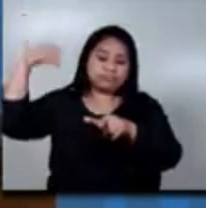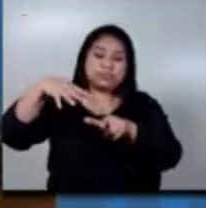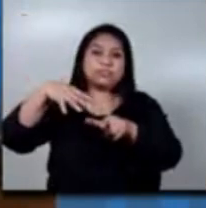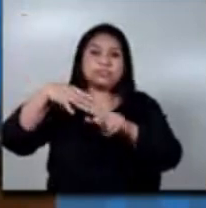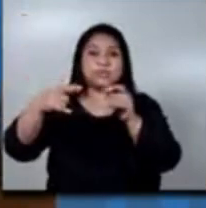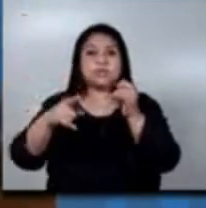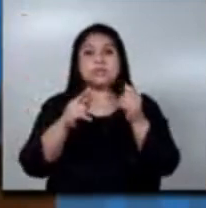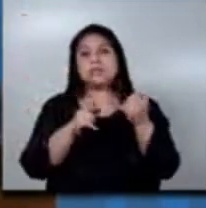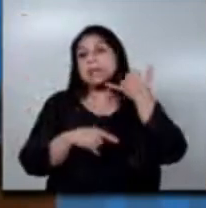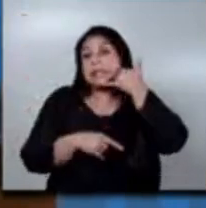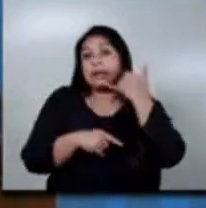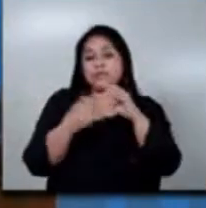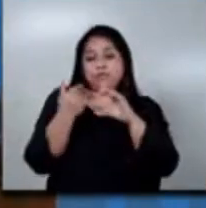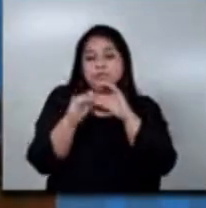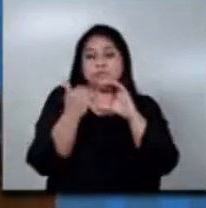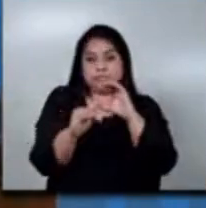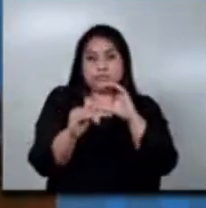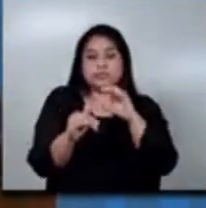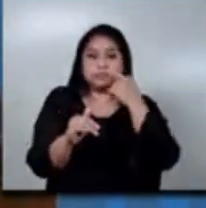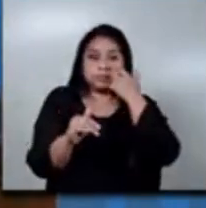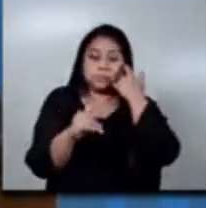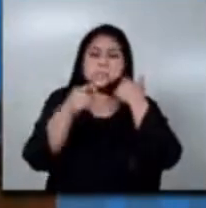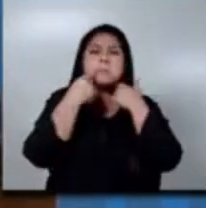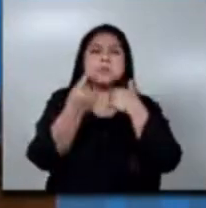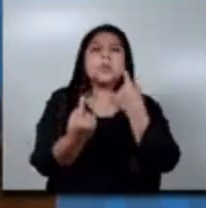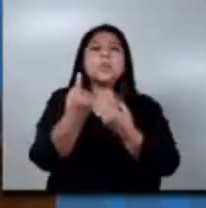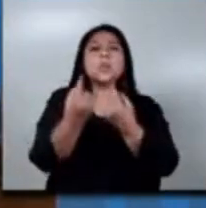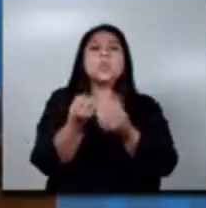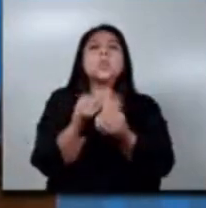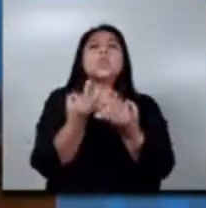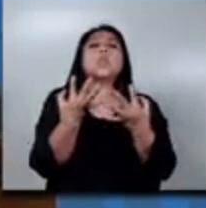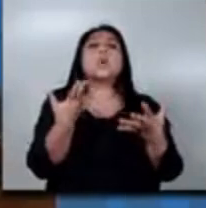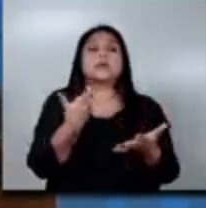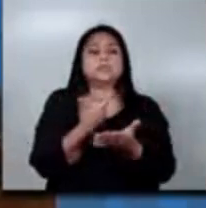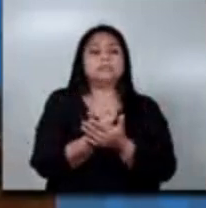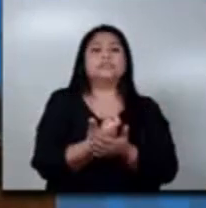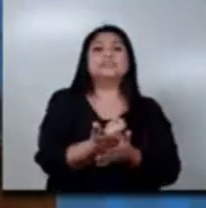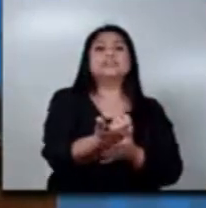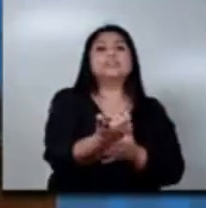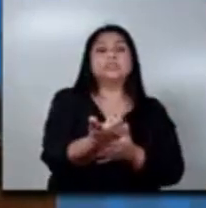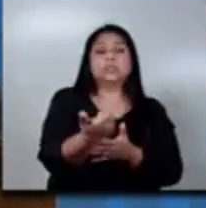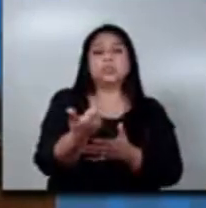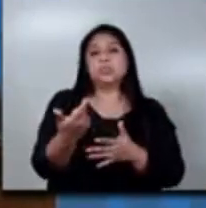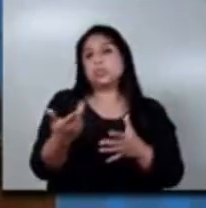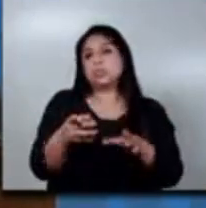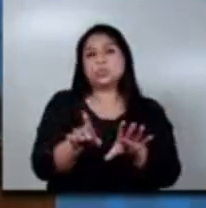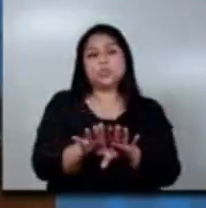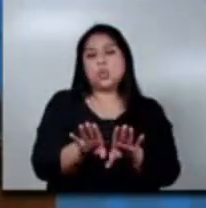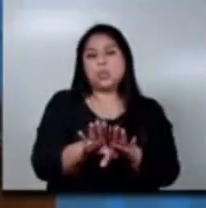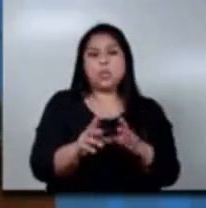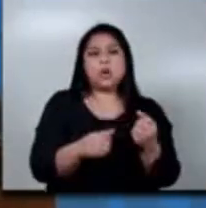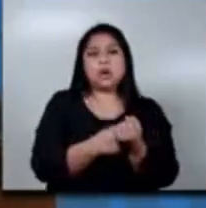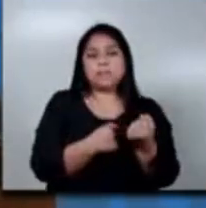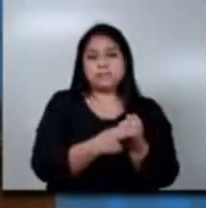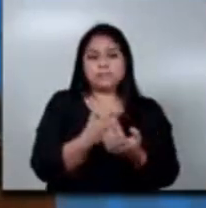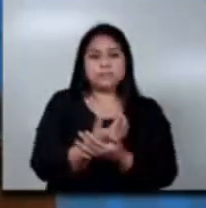su celular en el cual le indicará cuál es el monto que recibirá como un aporte económico